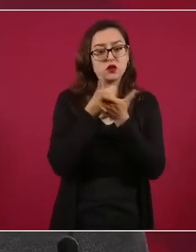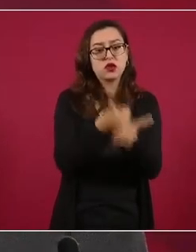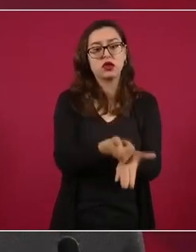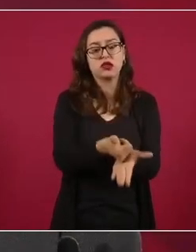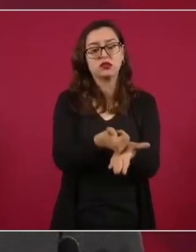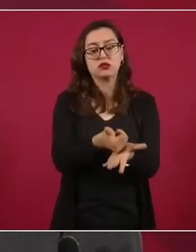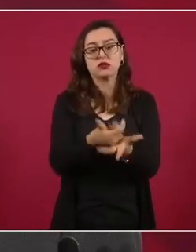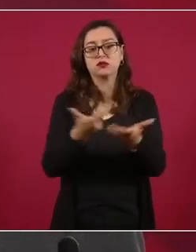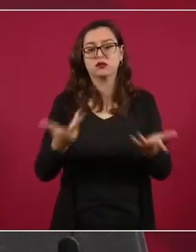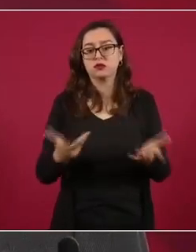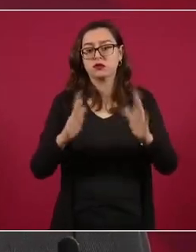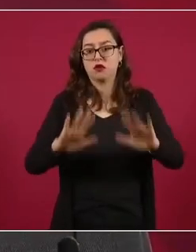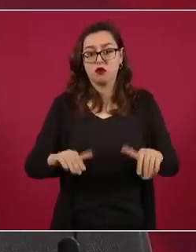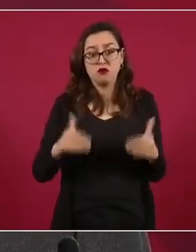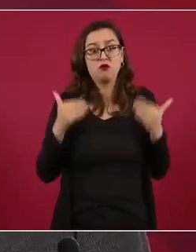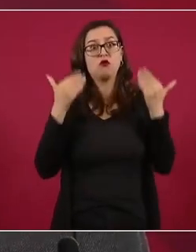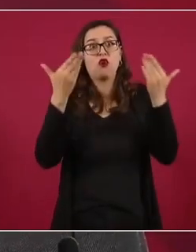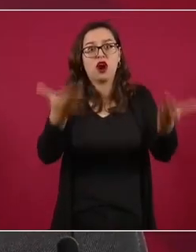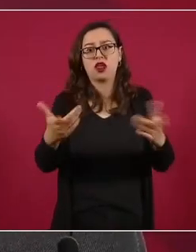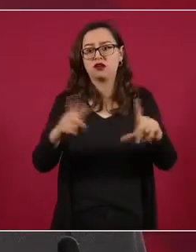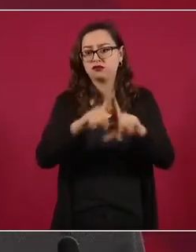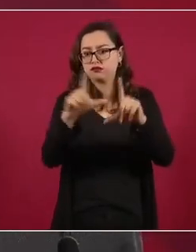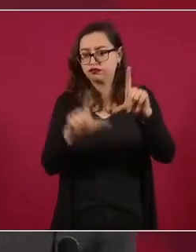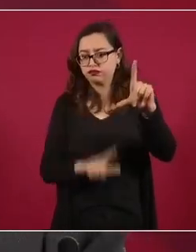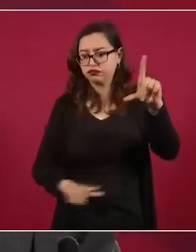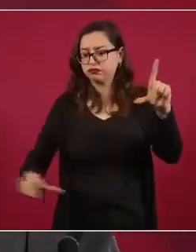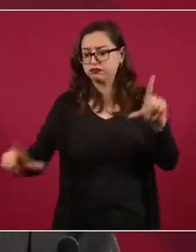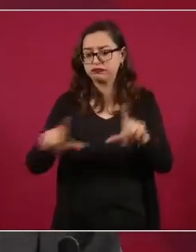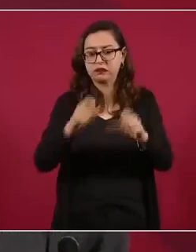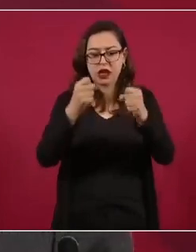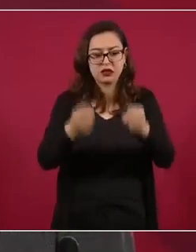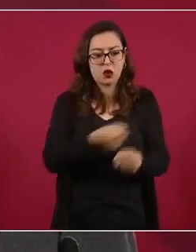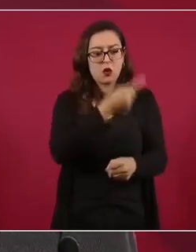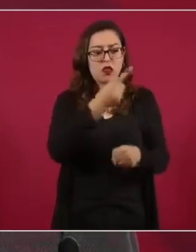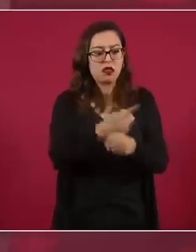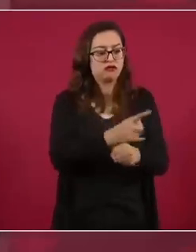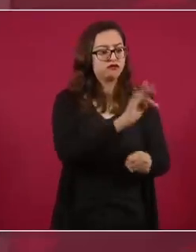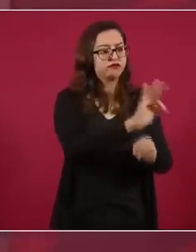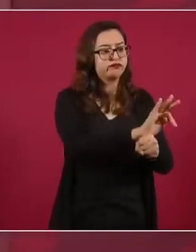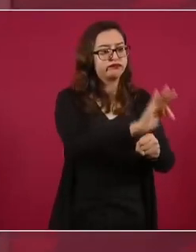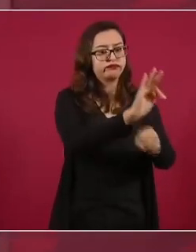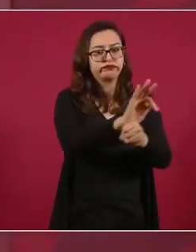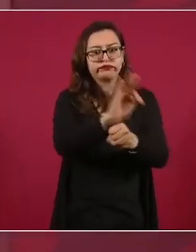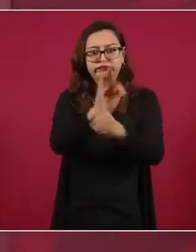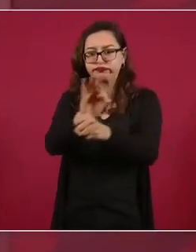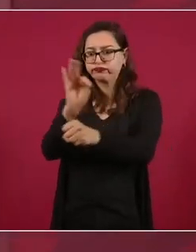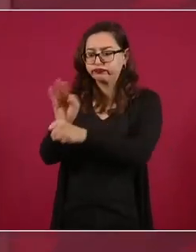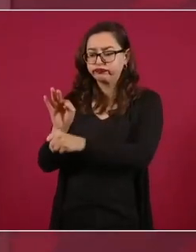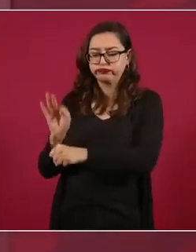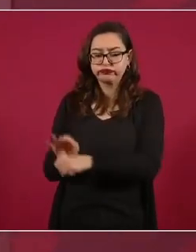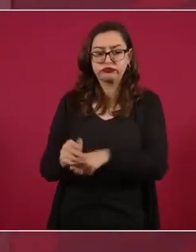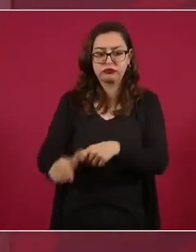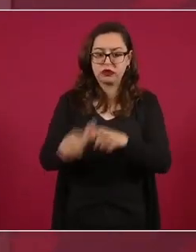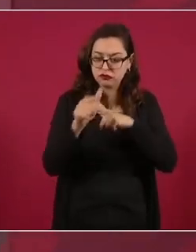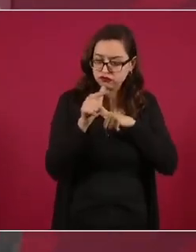en las tareas de seguridad pública, porque